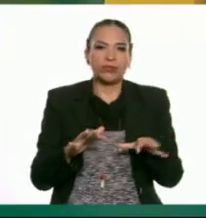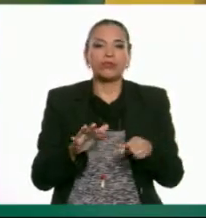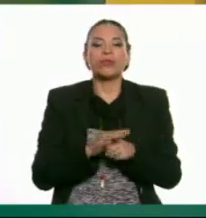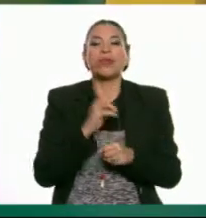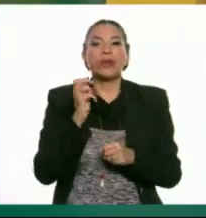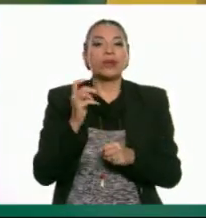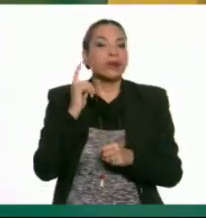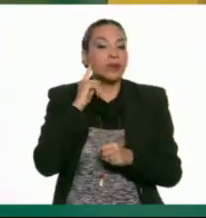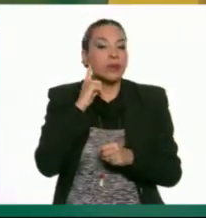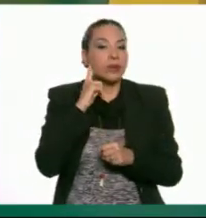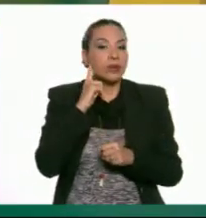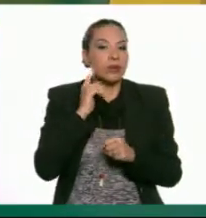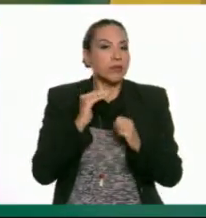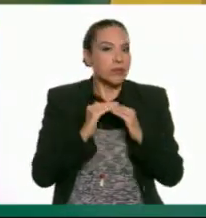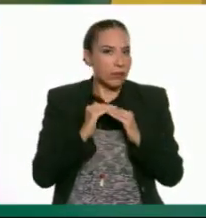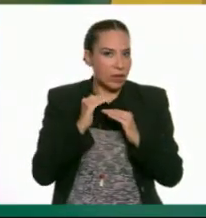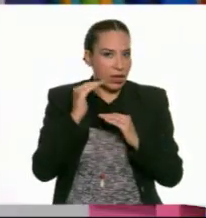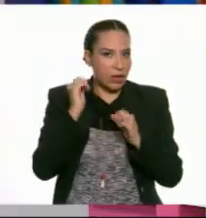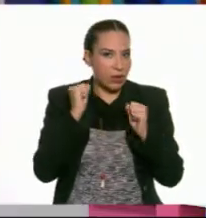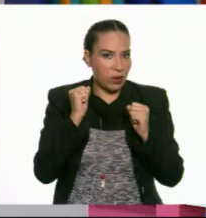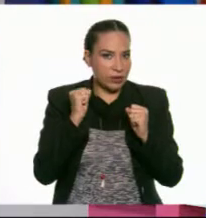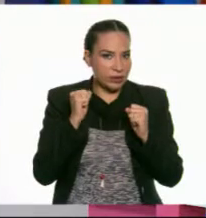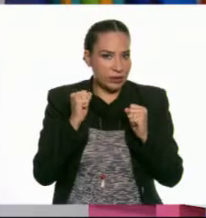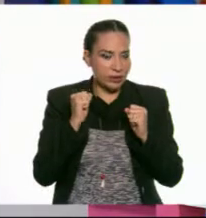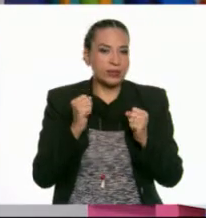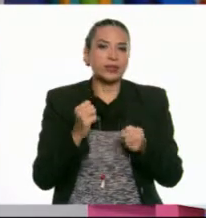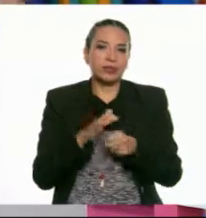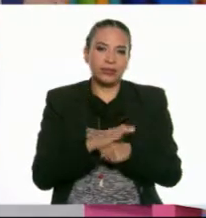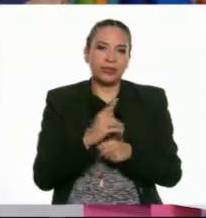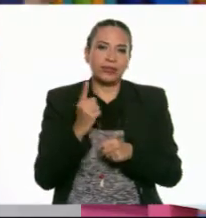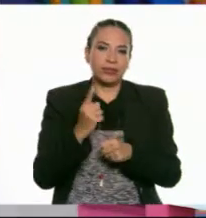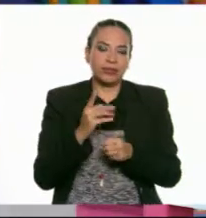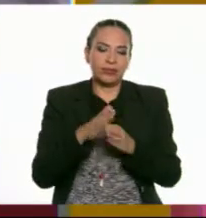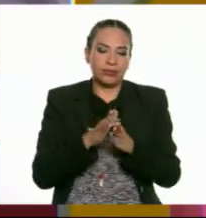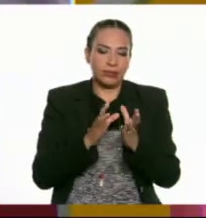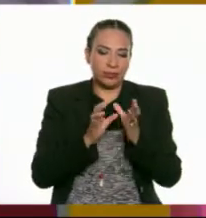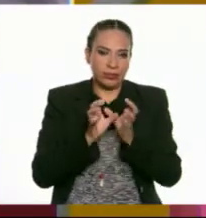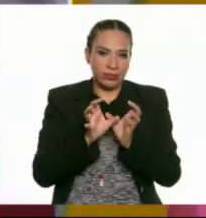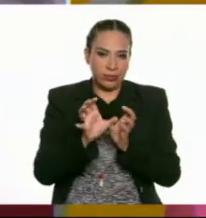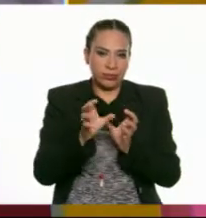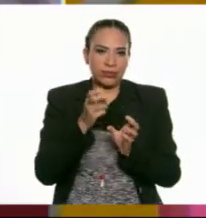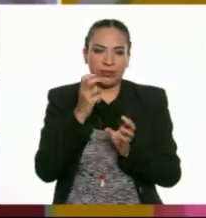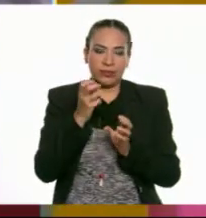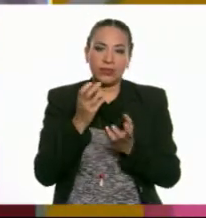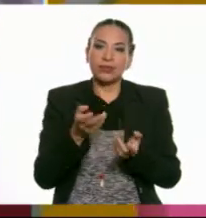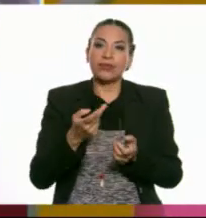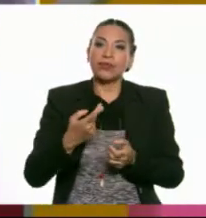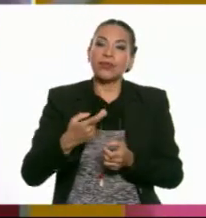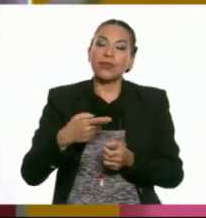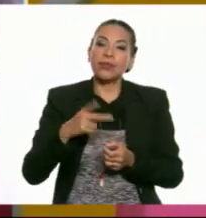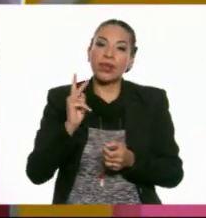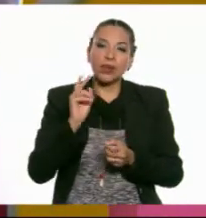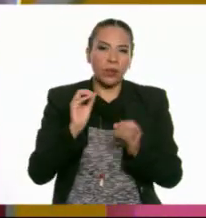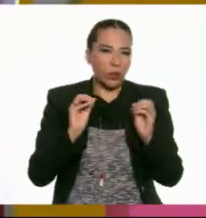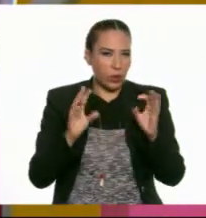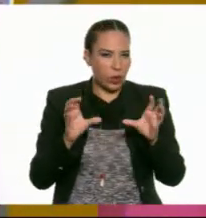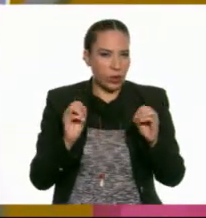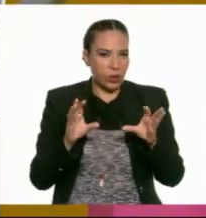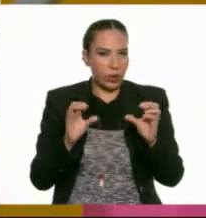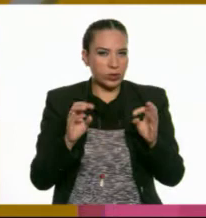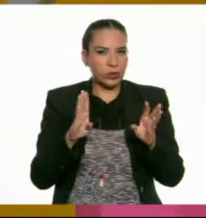por eso las escuchamos con mayor amplitud o más fuertes, porque están direccionadas. Justamente, pero las bocinas